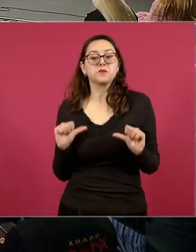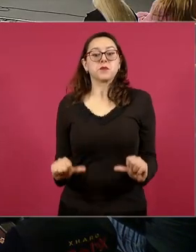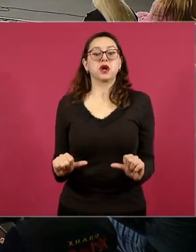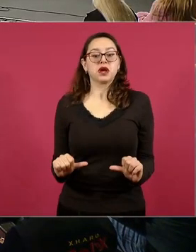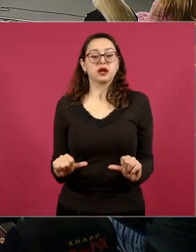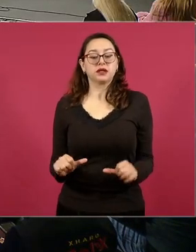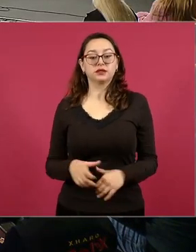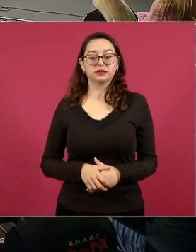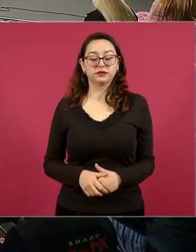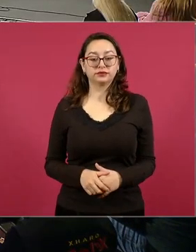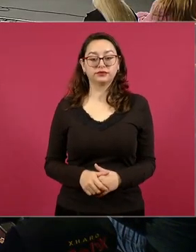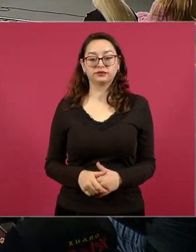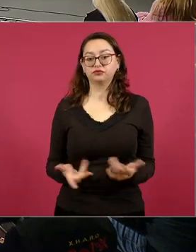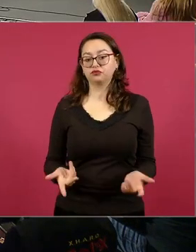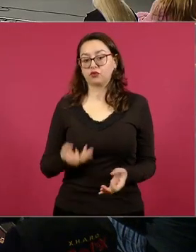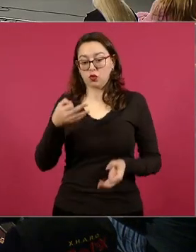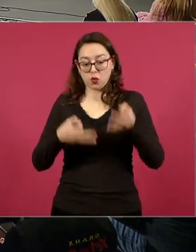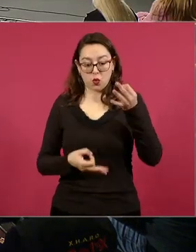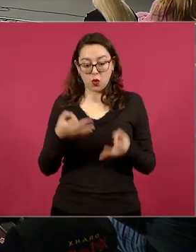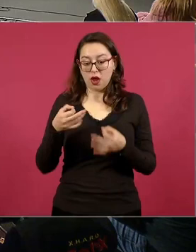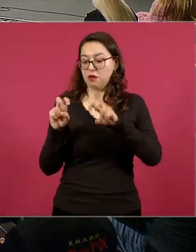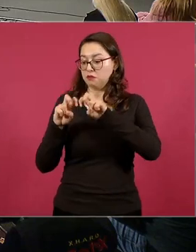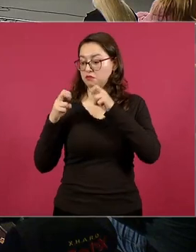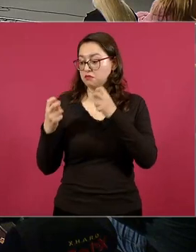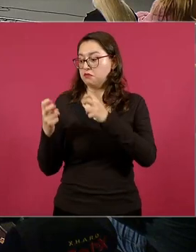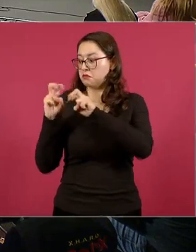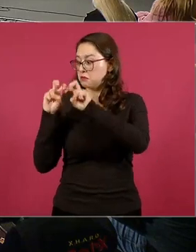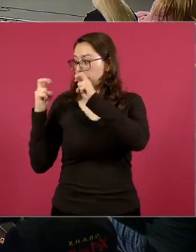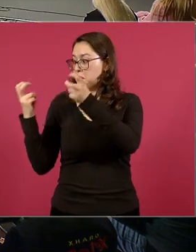ni jueces ni magistrados ni ministros